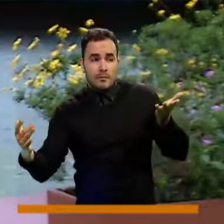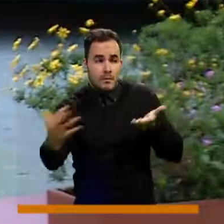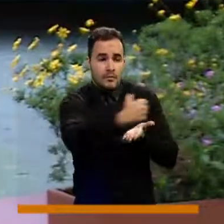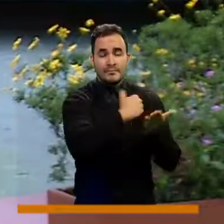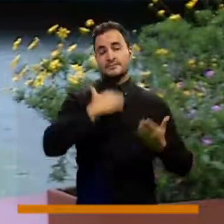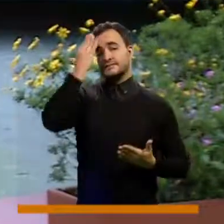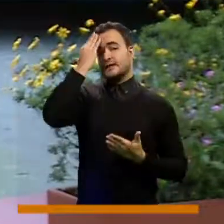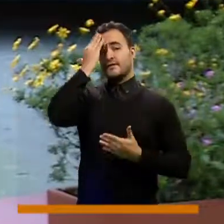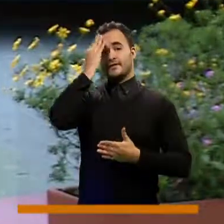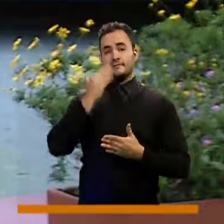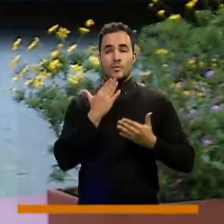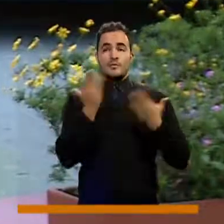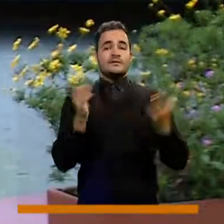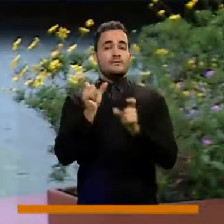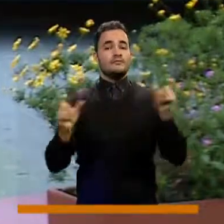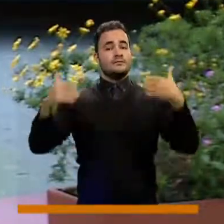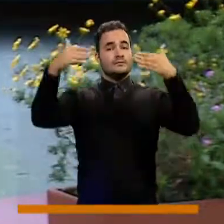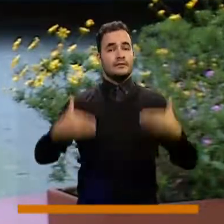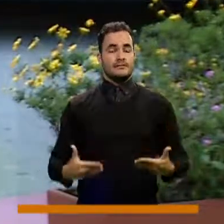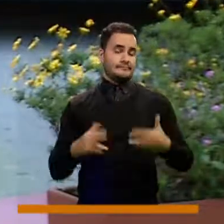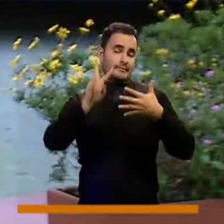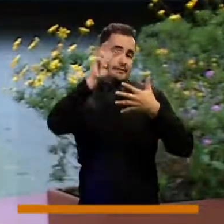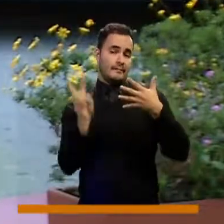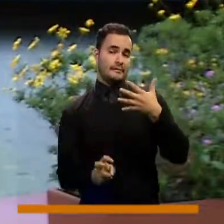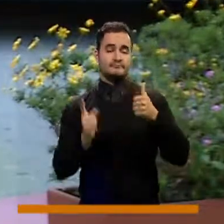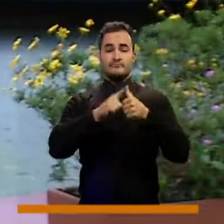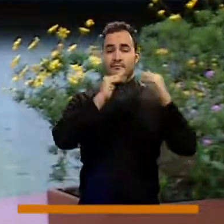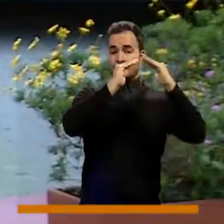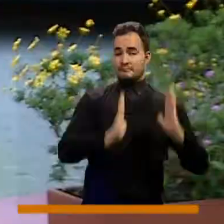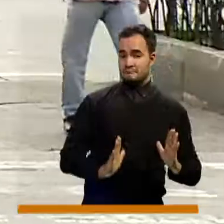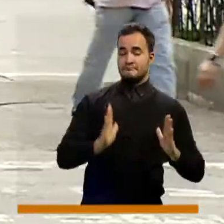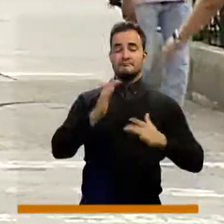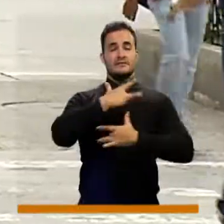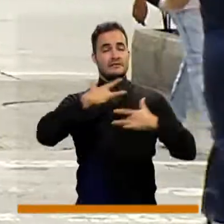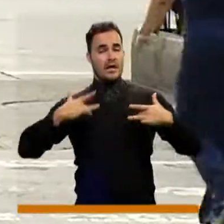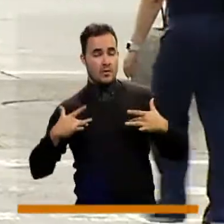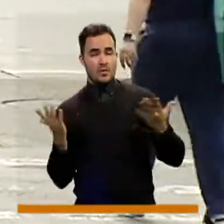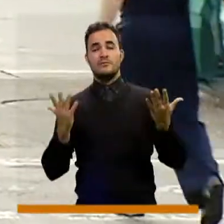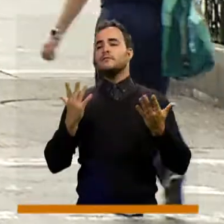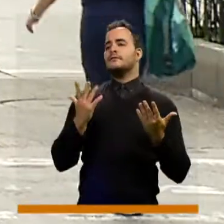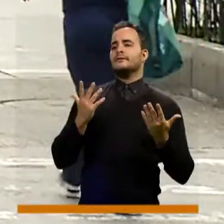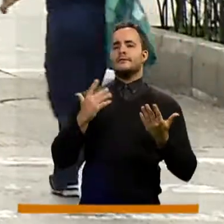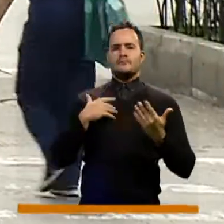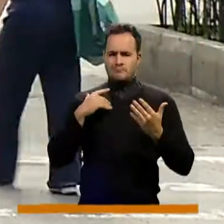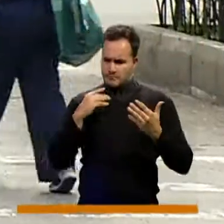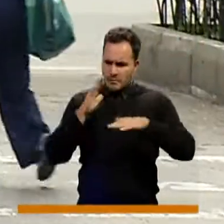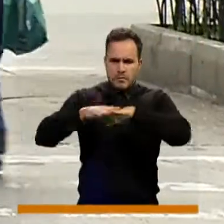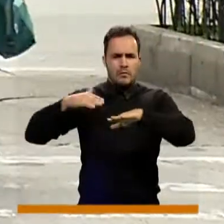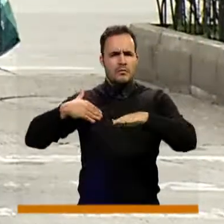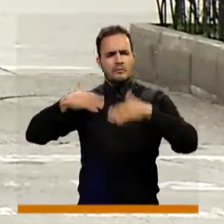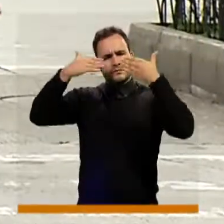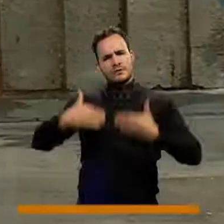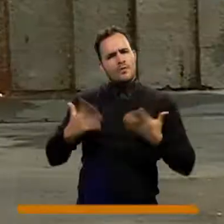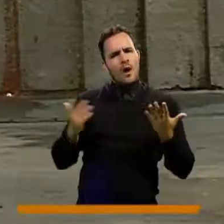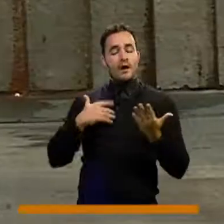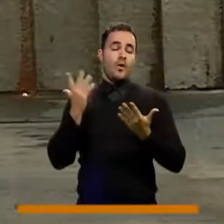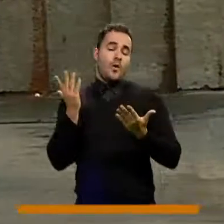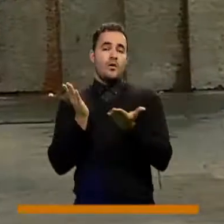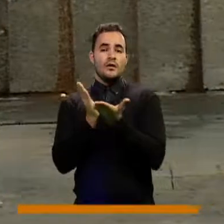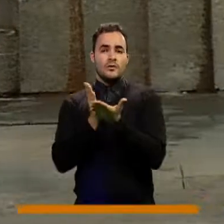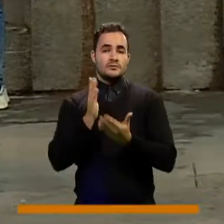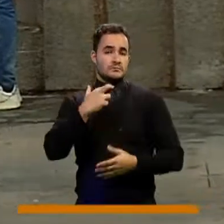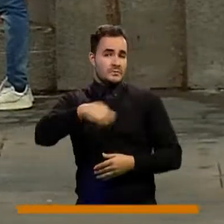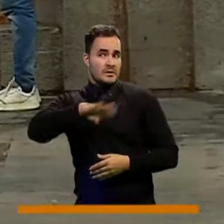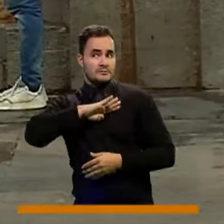están las personas con discapacidad en diferentes aspectos, vivienda, educación, salud, origen de la discapacidad y nivel